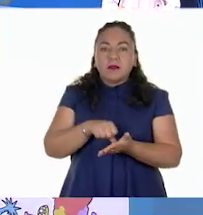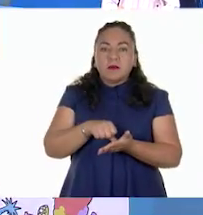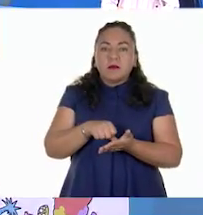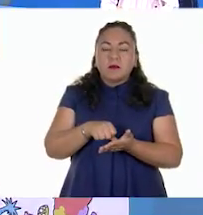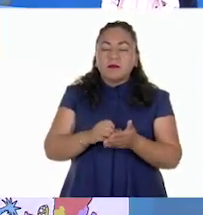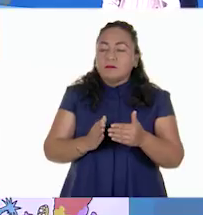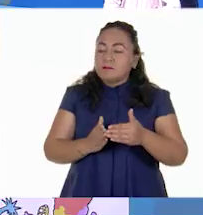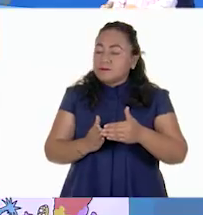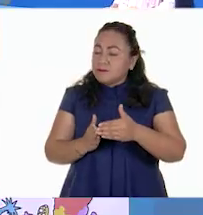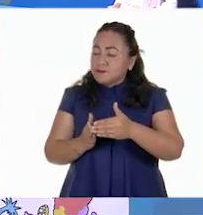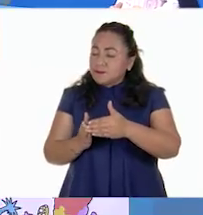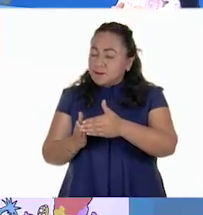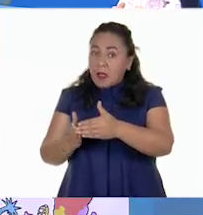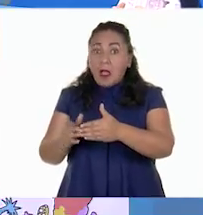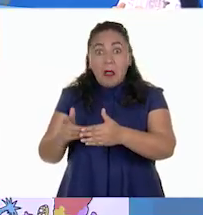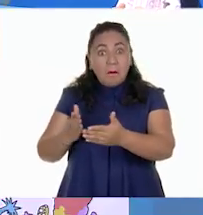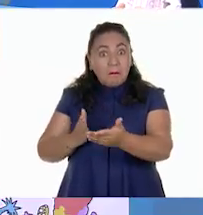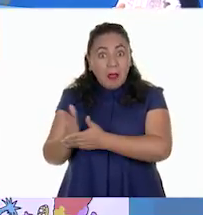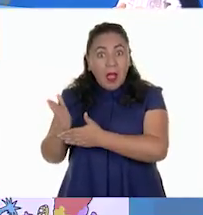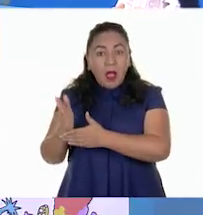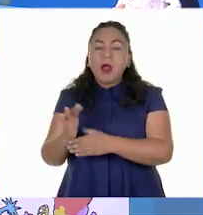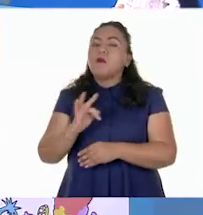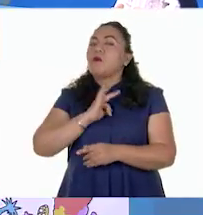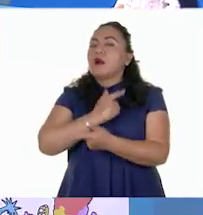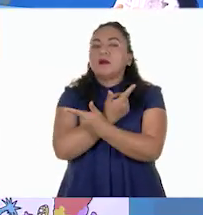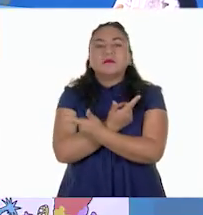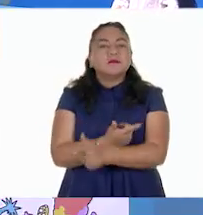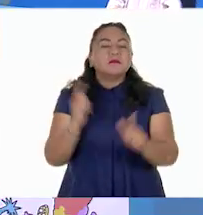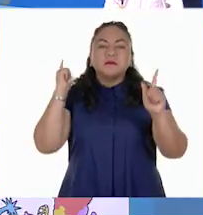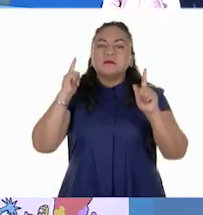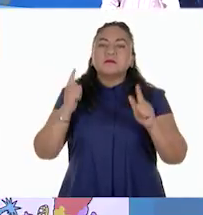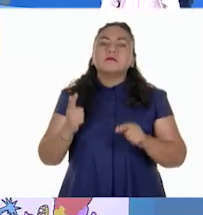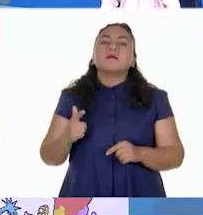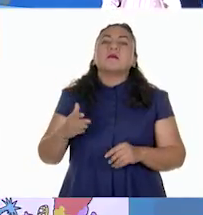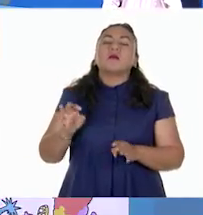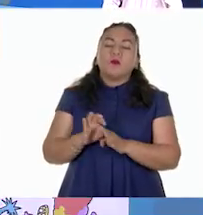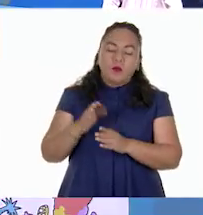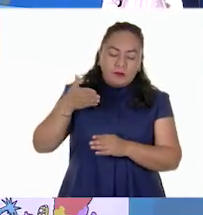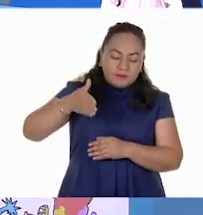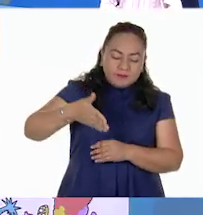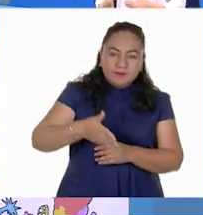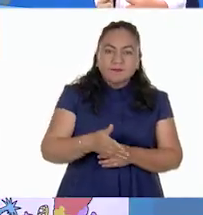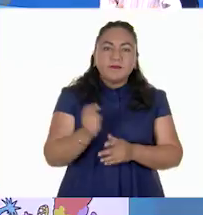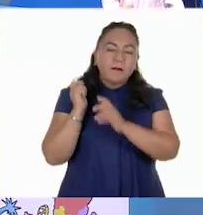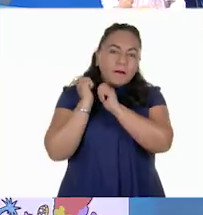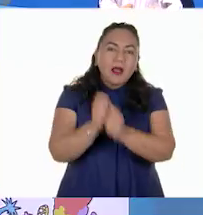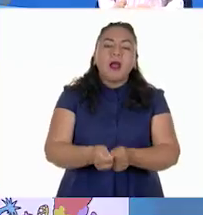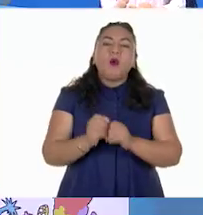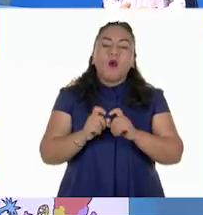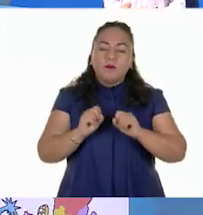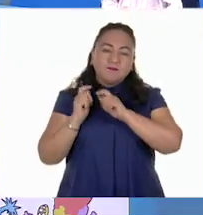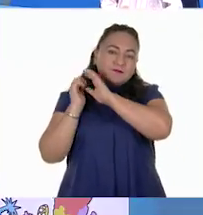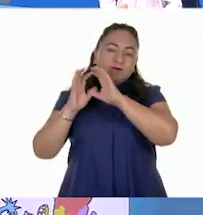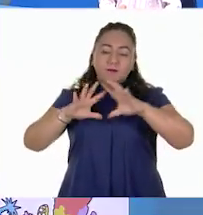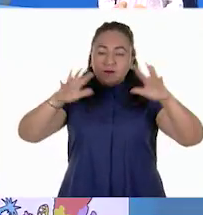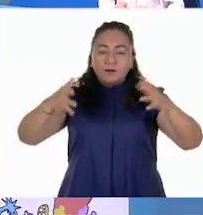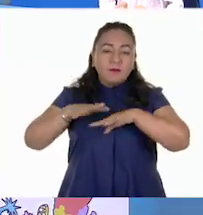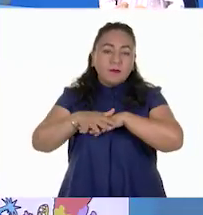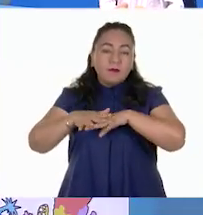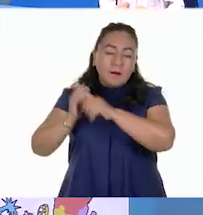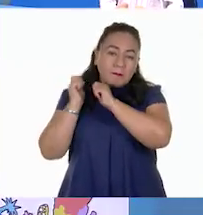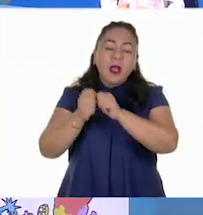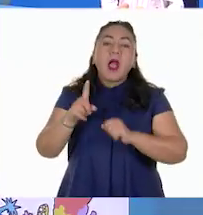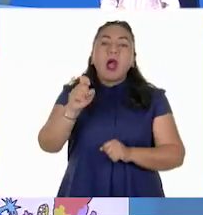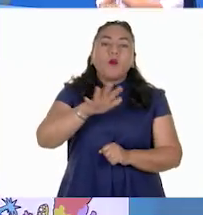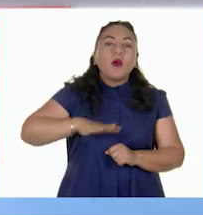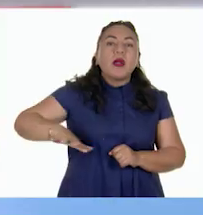Pasando ese límite, cualquiera puede ejercer la pesca libre, que se realizan en las llamadas aguas internacionales.